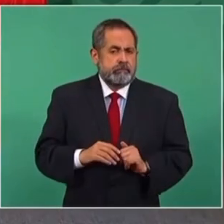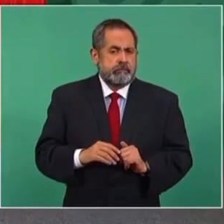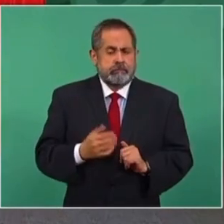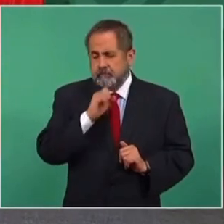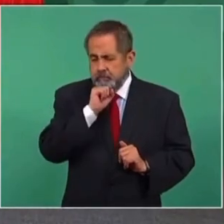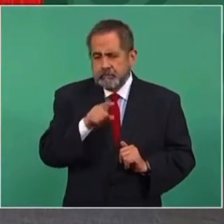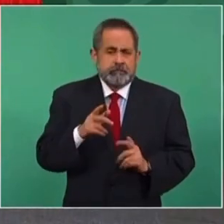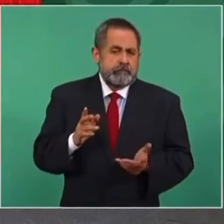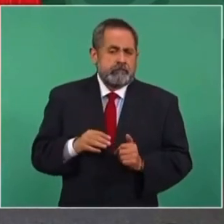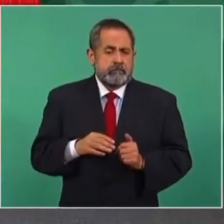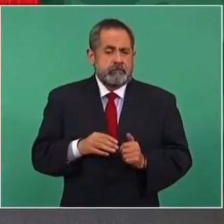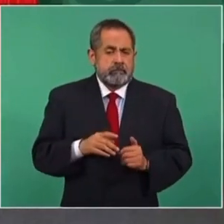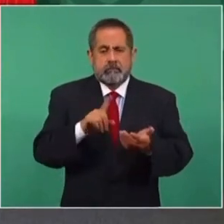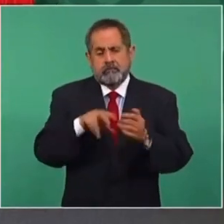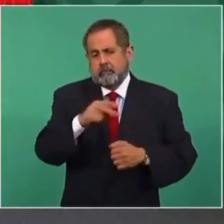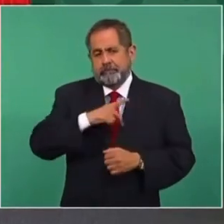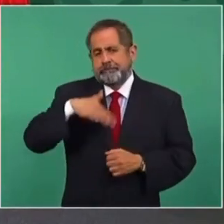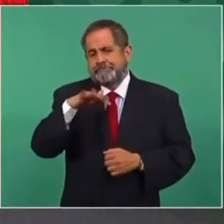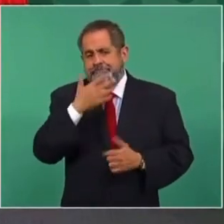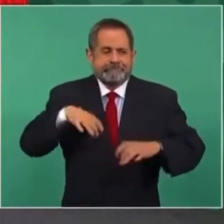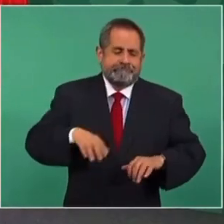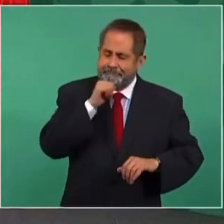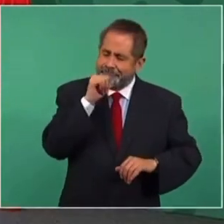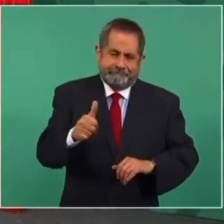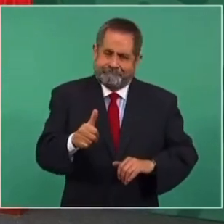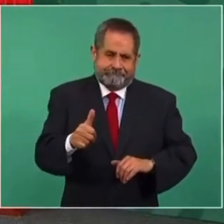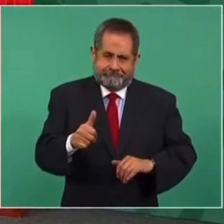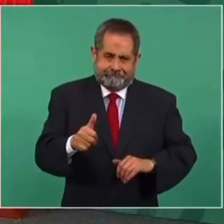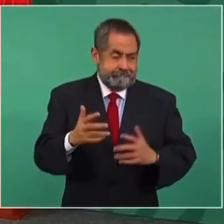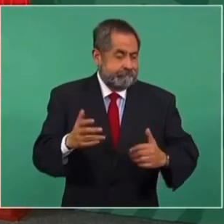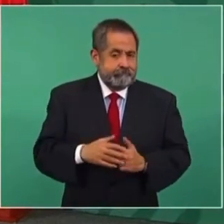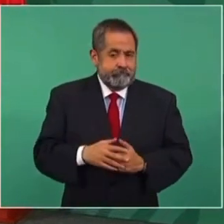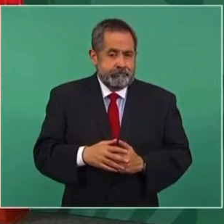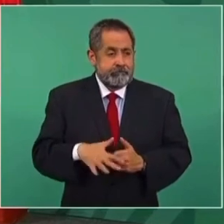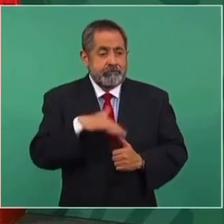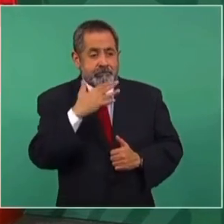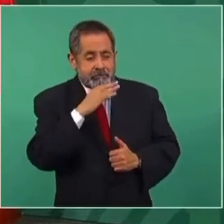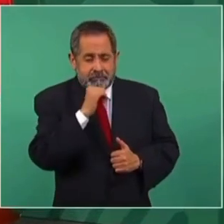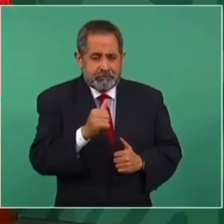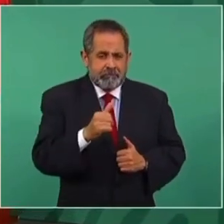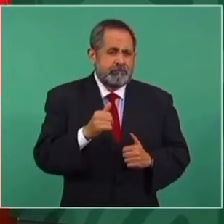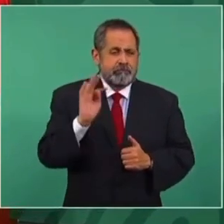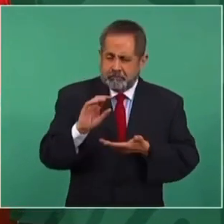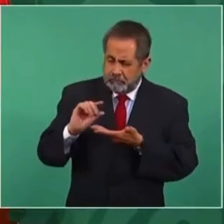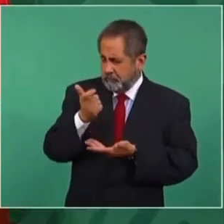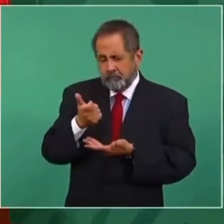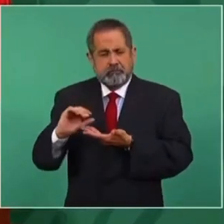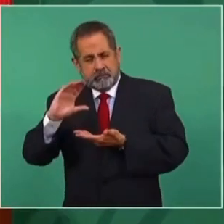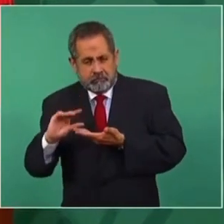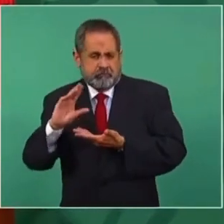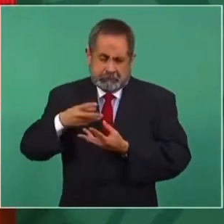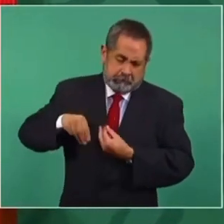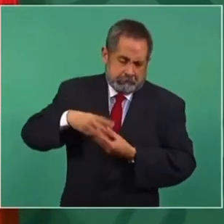y desde luego que no haya corrupción, porque si no hay corrupción, lo mucho o lo poco que se tiene